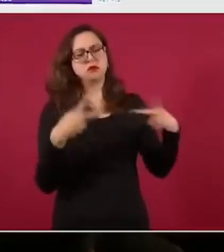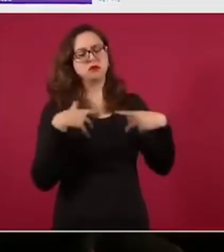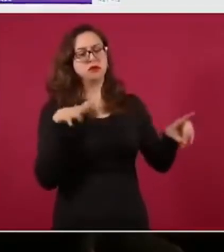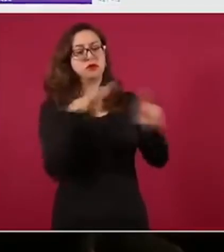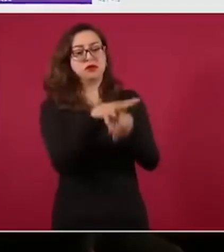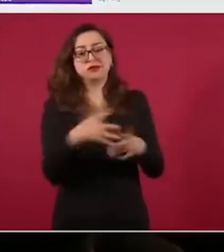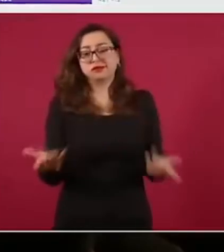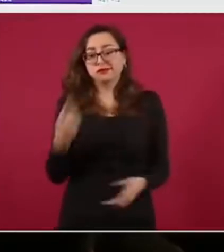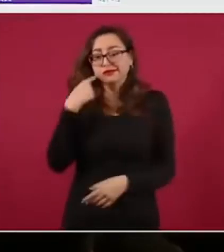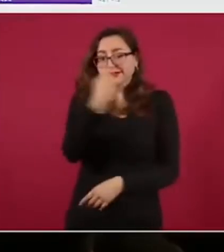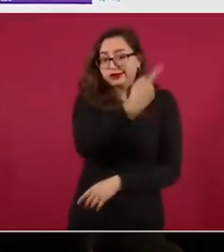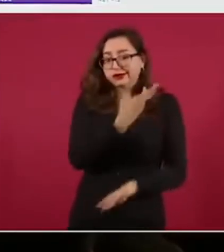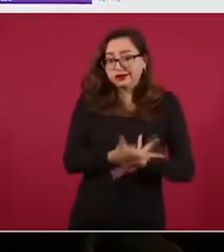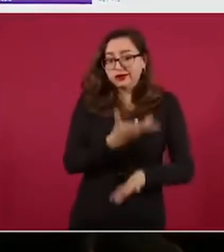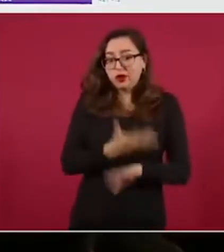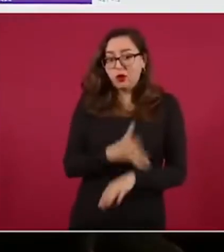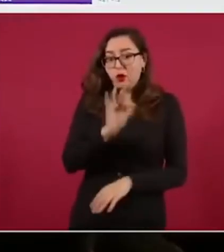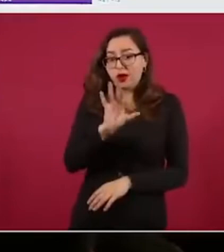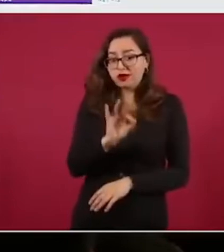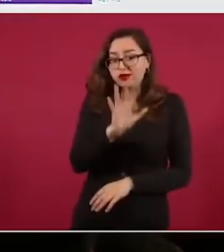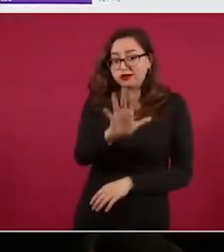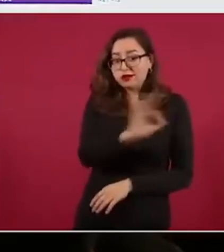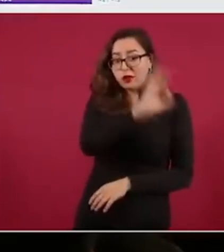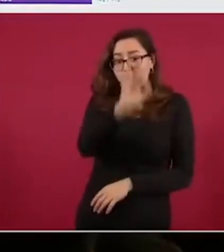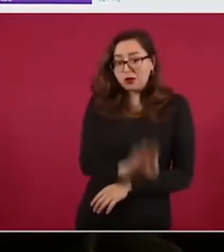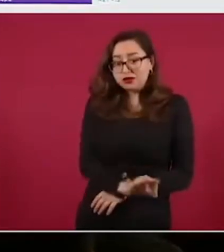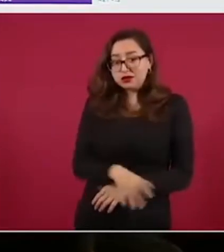45. Vámonos.